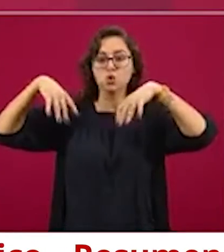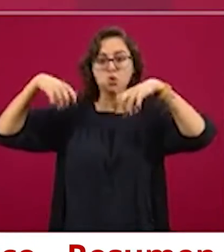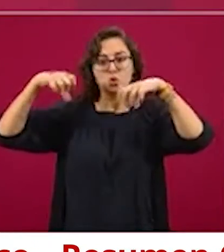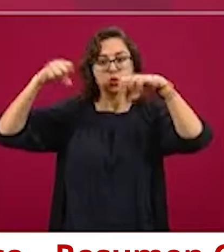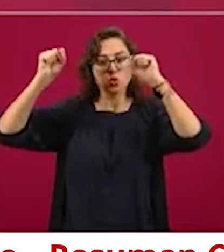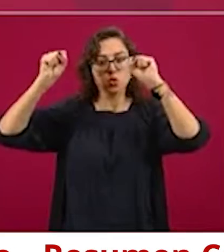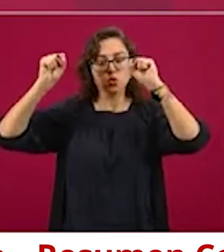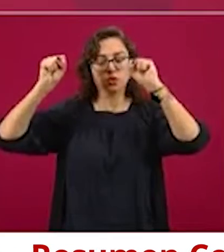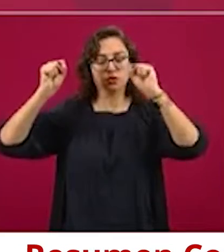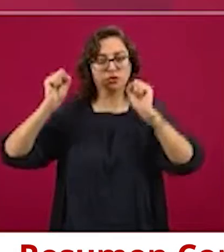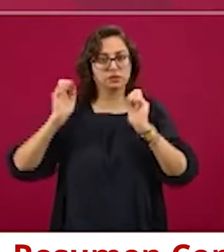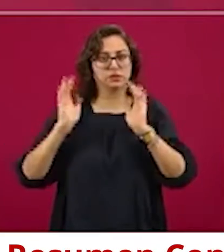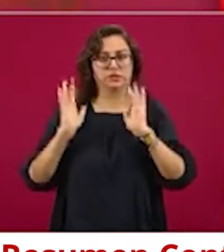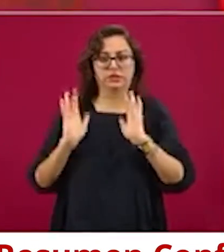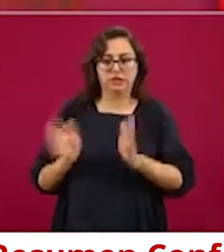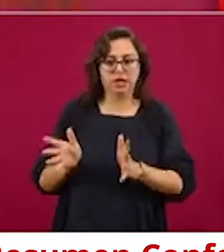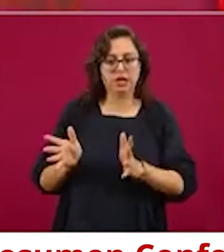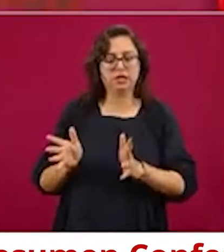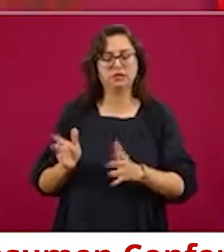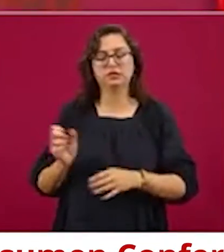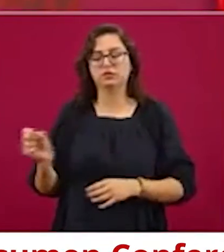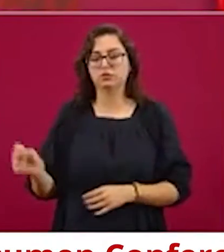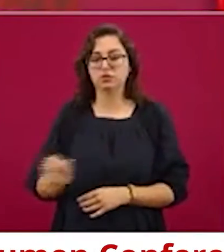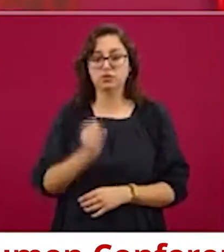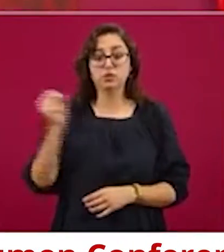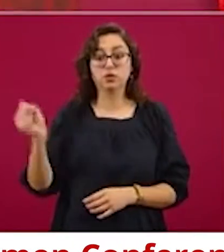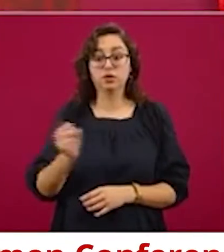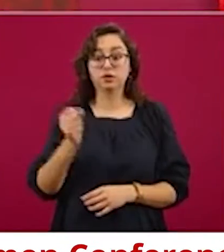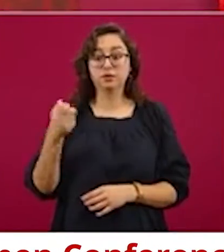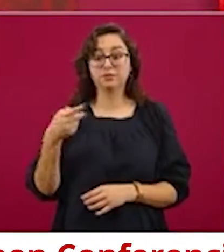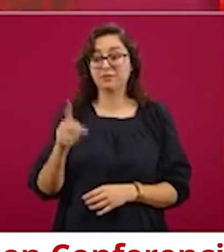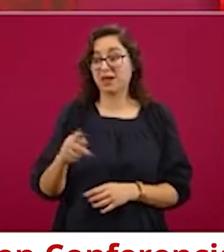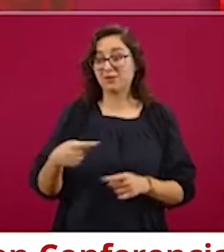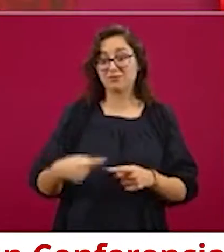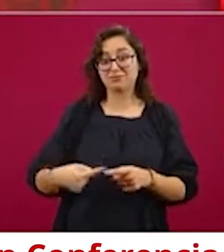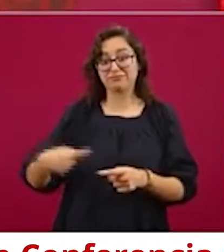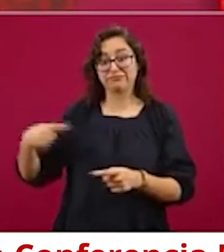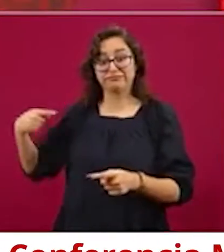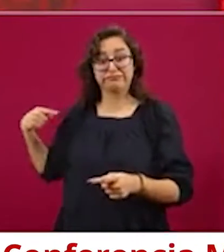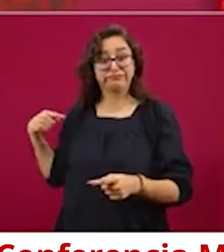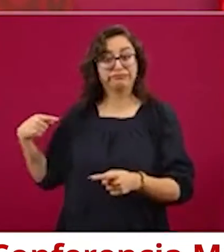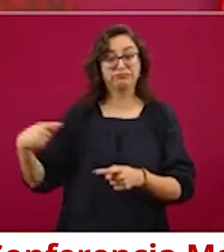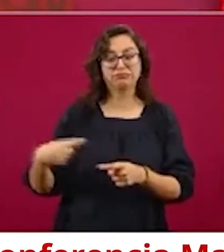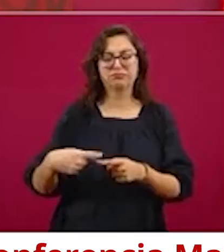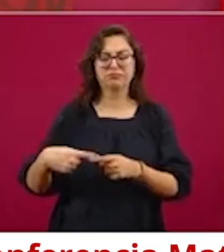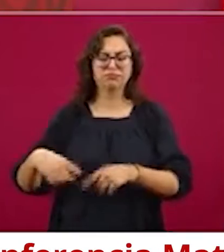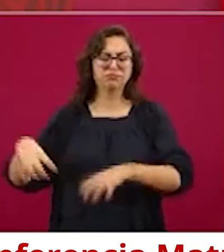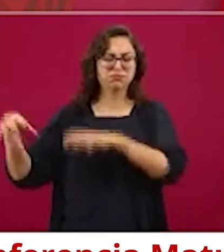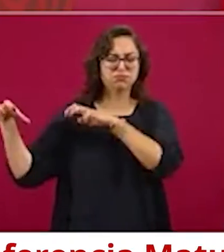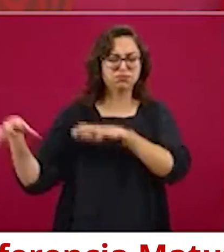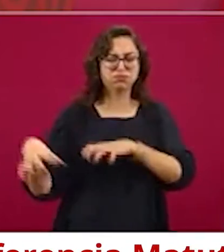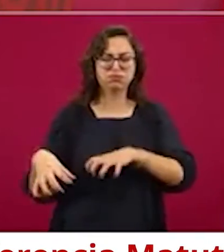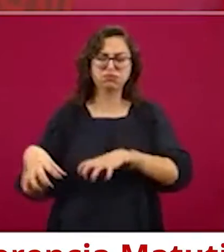precipitación histórica, nunca había llovido tanto.